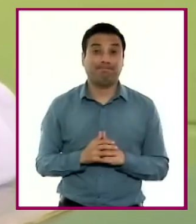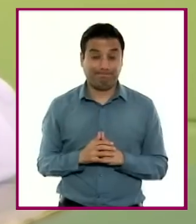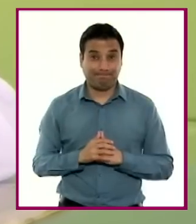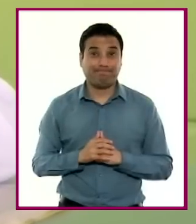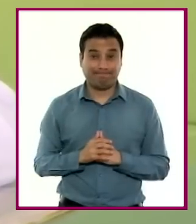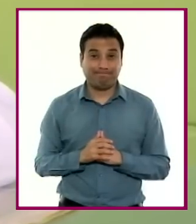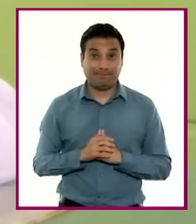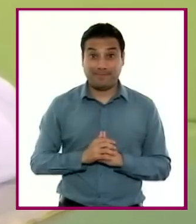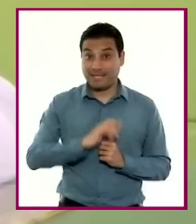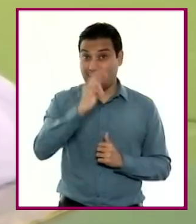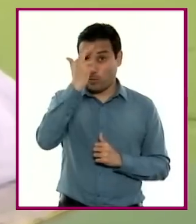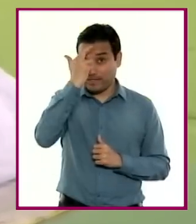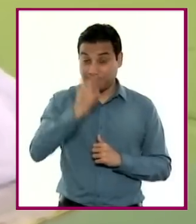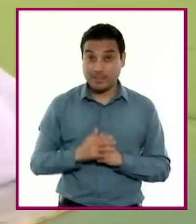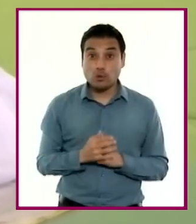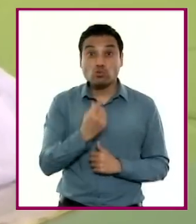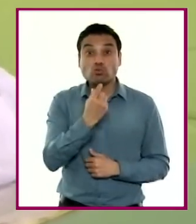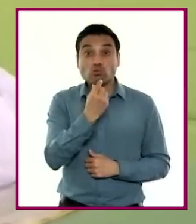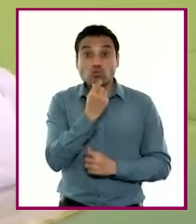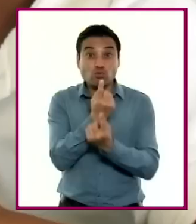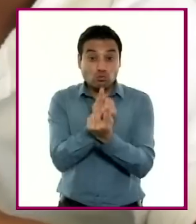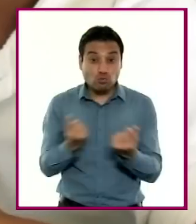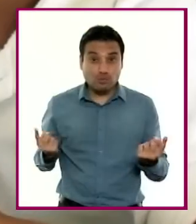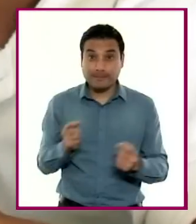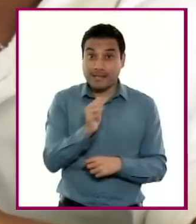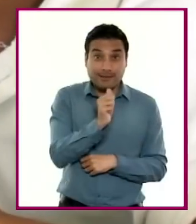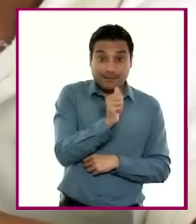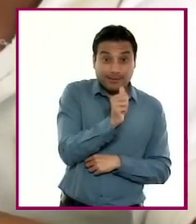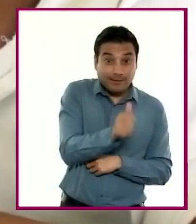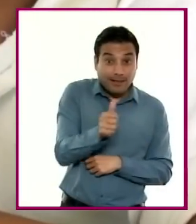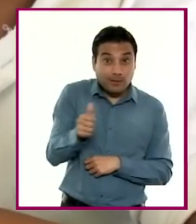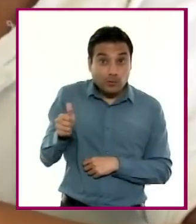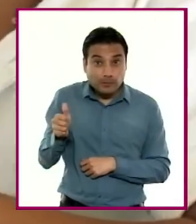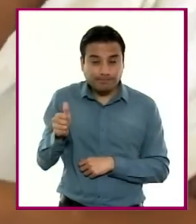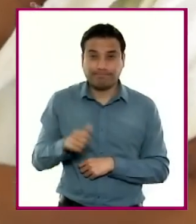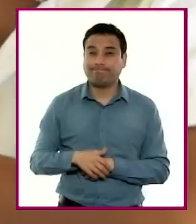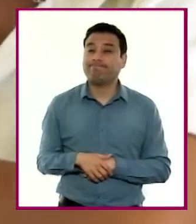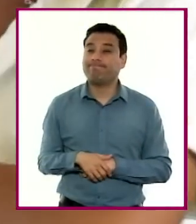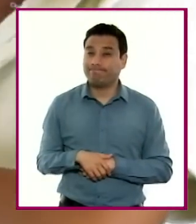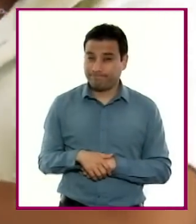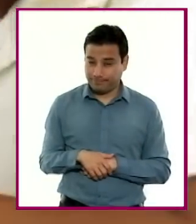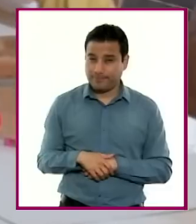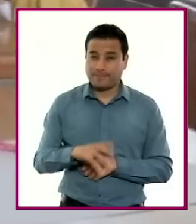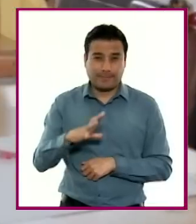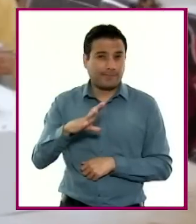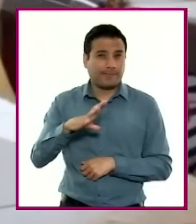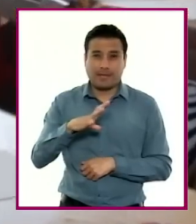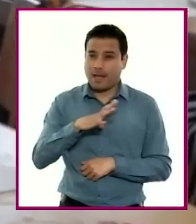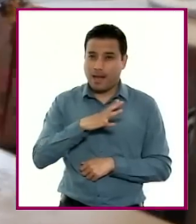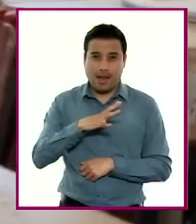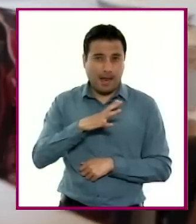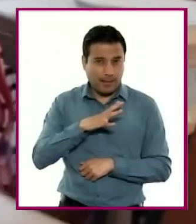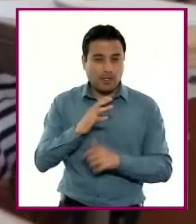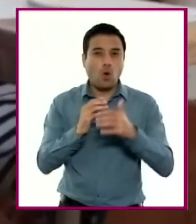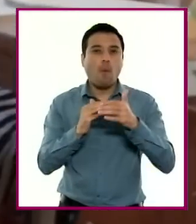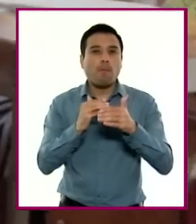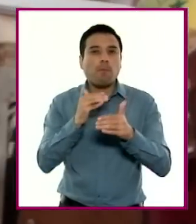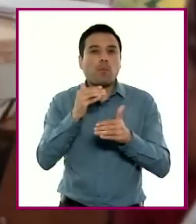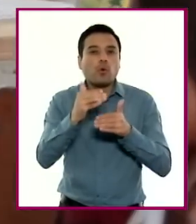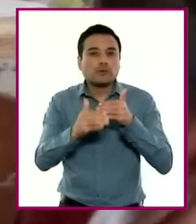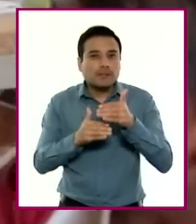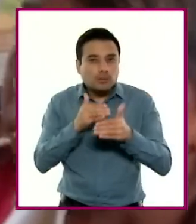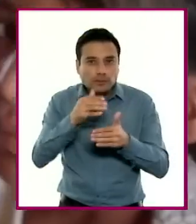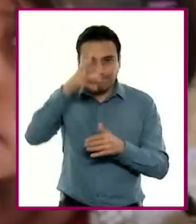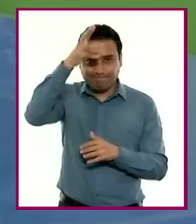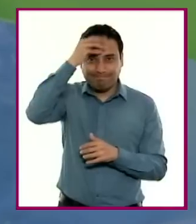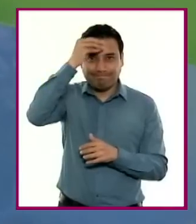necesario tener presente que cada niña, cada niño, se encuentra en etapas específicas de dichos procesos.